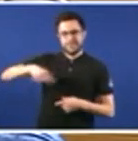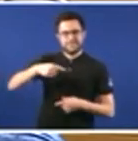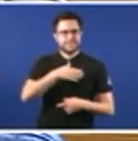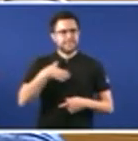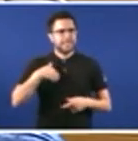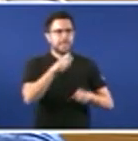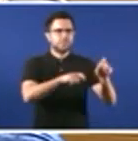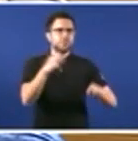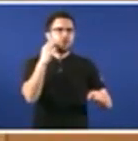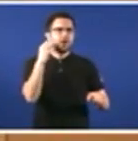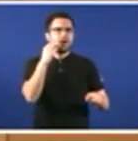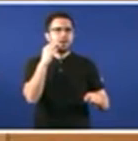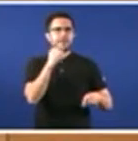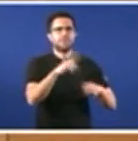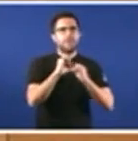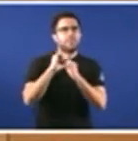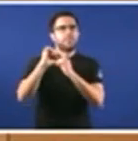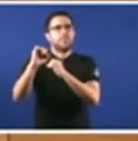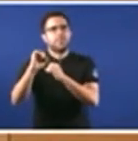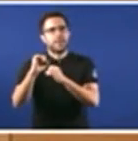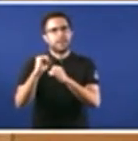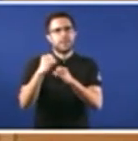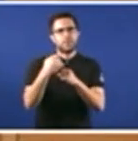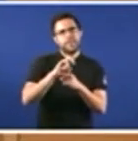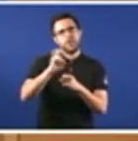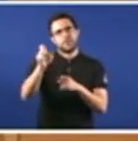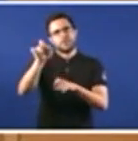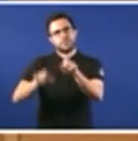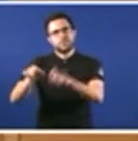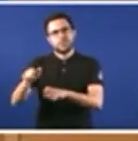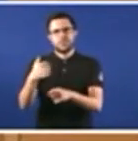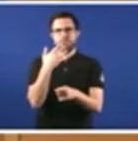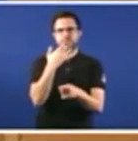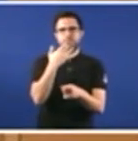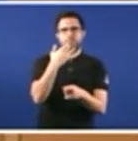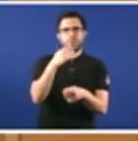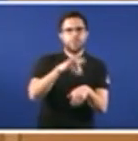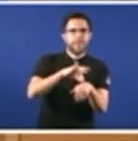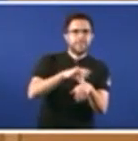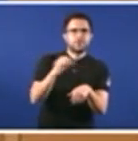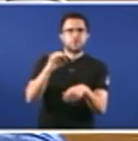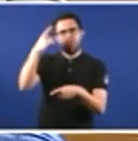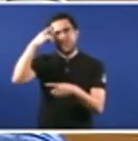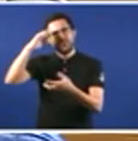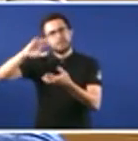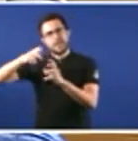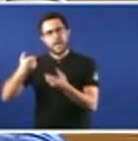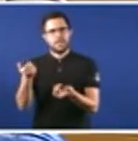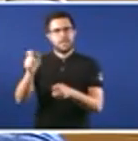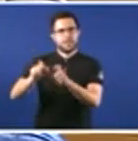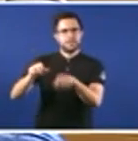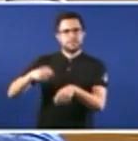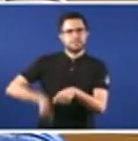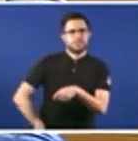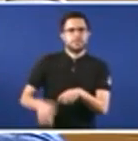vontade de terceiros. Se chamen médicos ou se chamen psiquiatras. Entérese, nin son enfermas mentais, nin